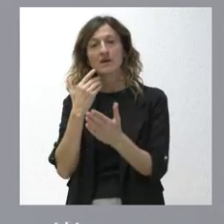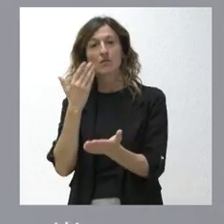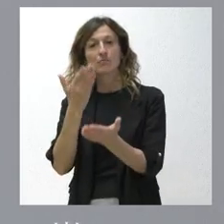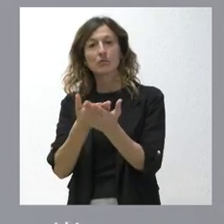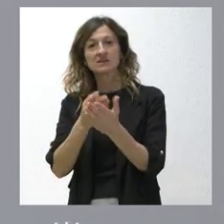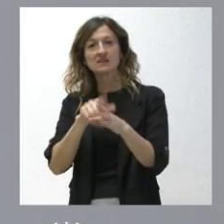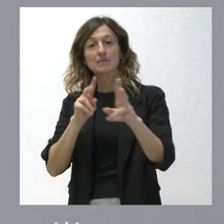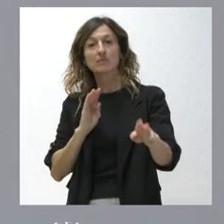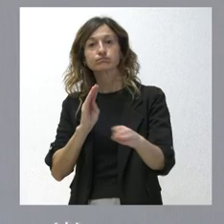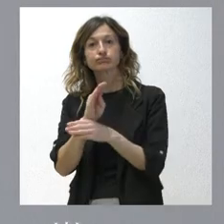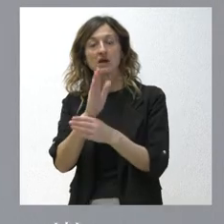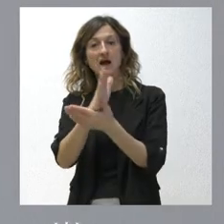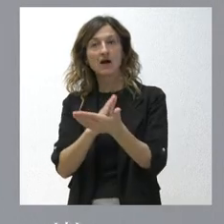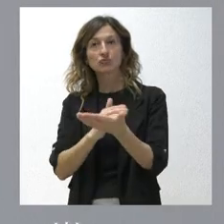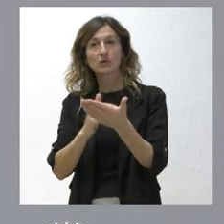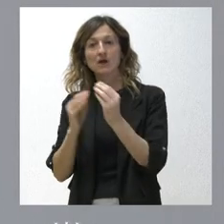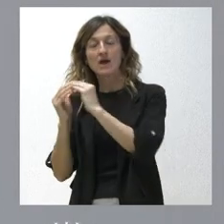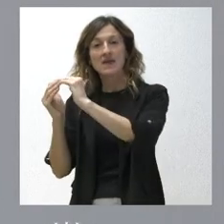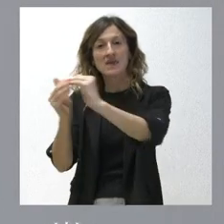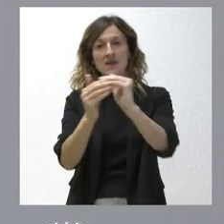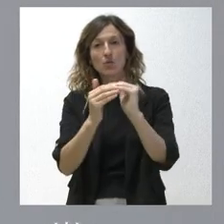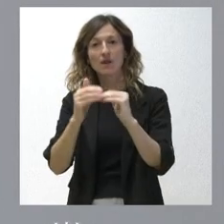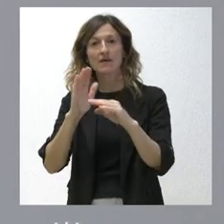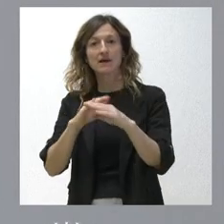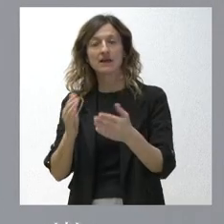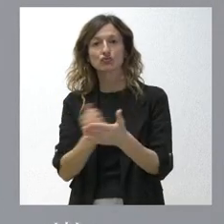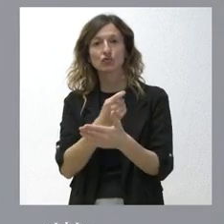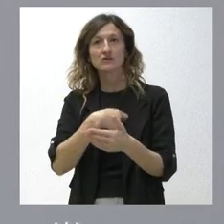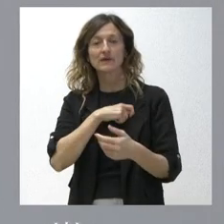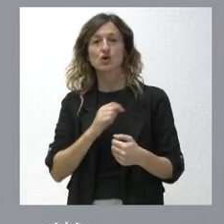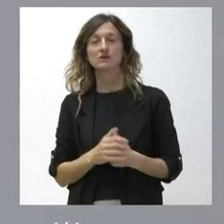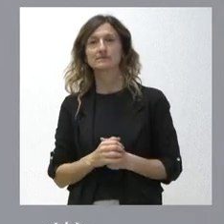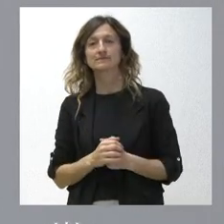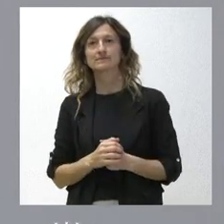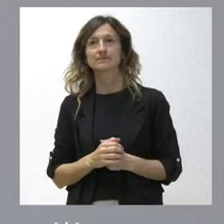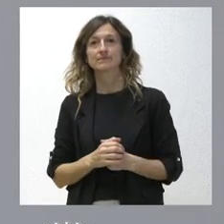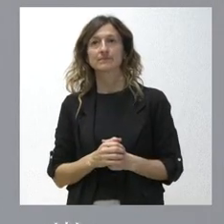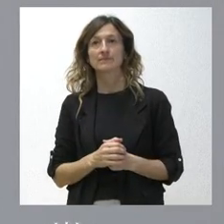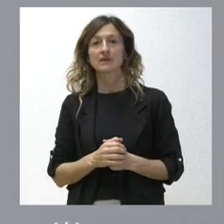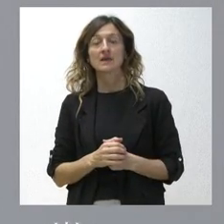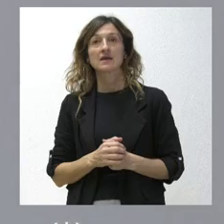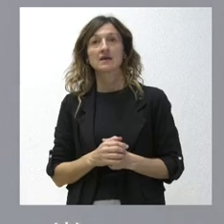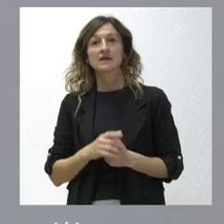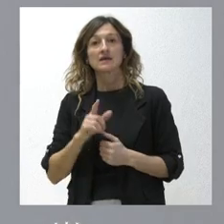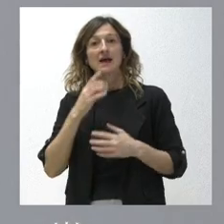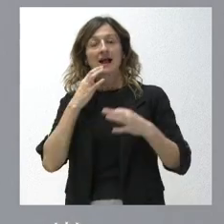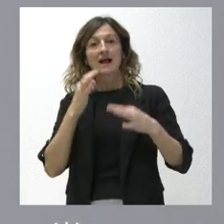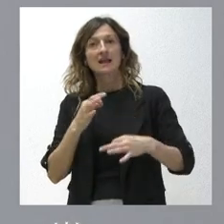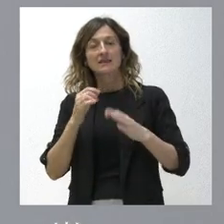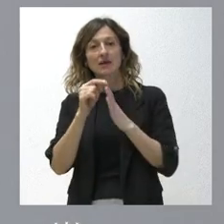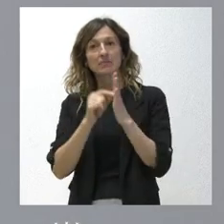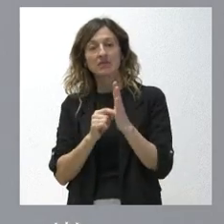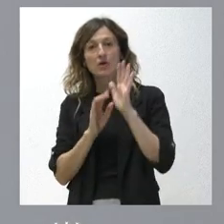financiación autonómica con igualdad y equidad para todos los españoles y garantizando también el principio de